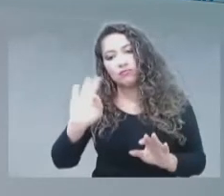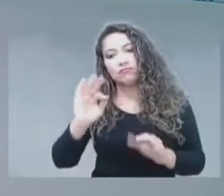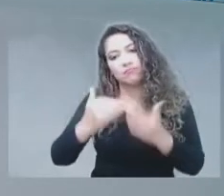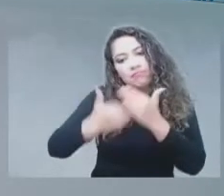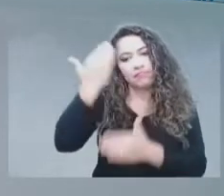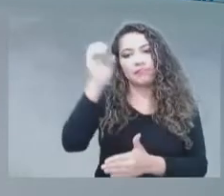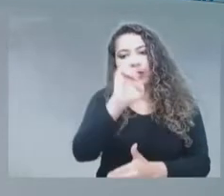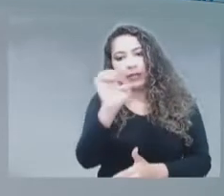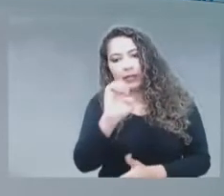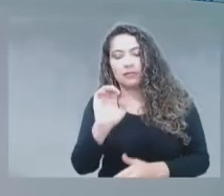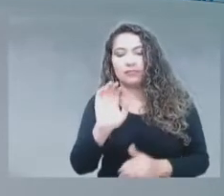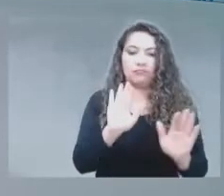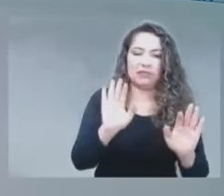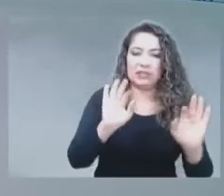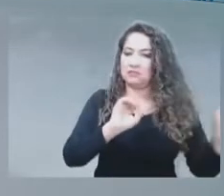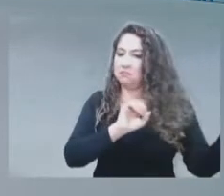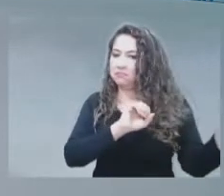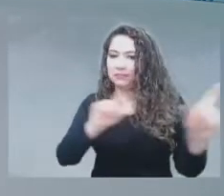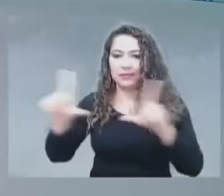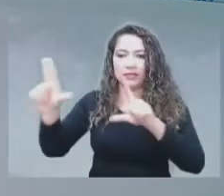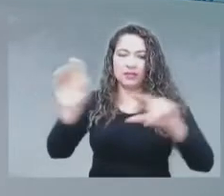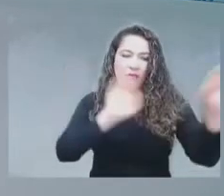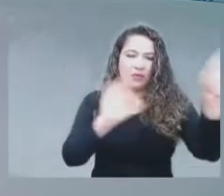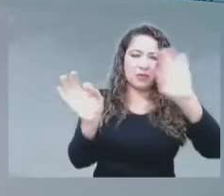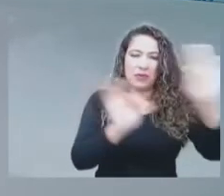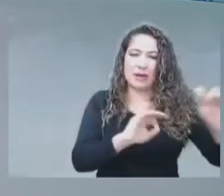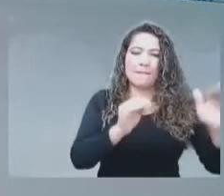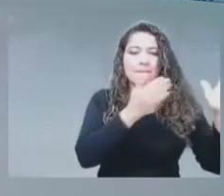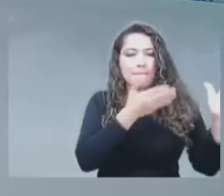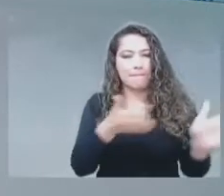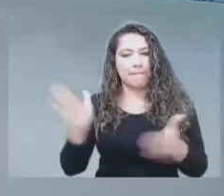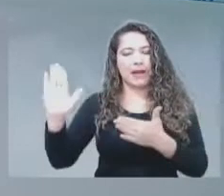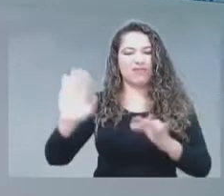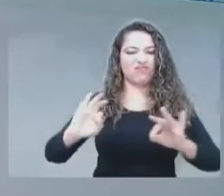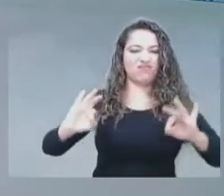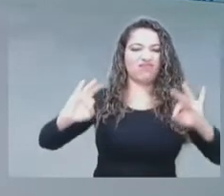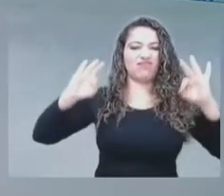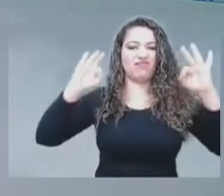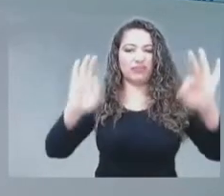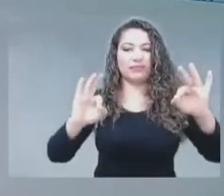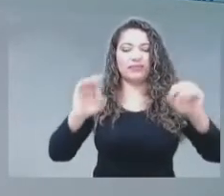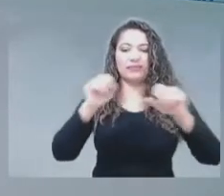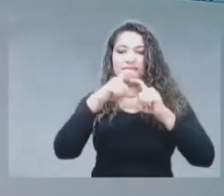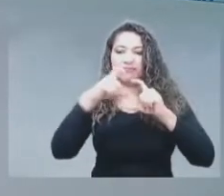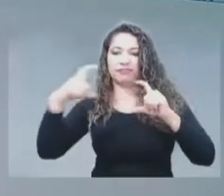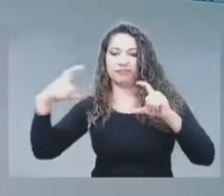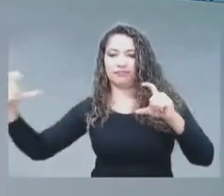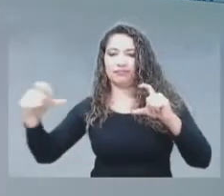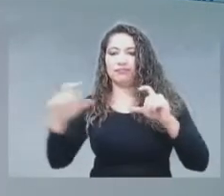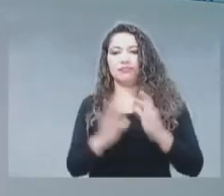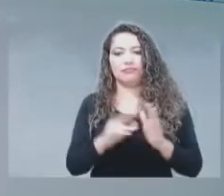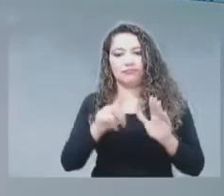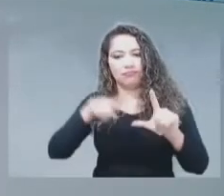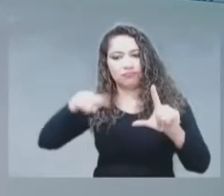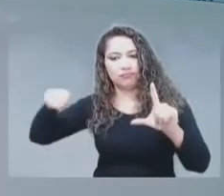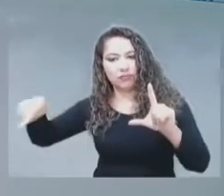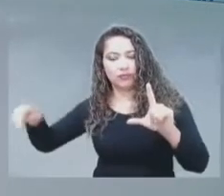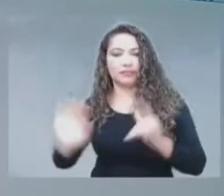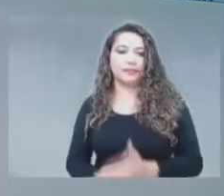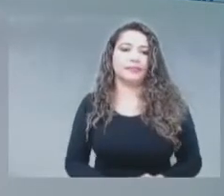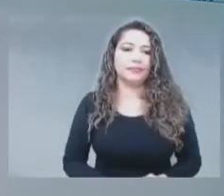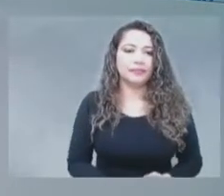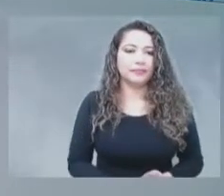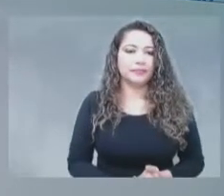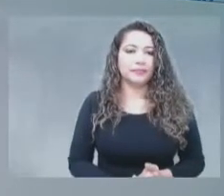ya expedir formalmente ese plan maestro de gestión de espectro. ¿Cómo lo trabajamos? Pues aquí consideramos